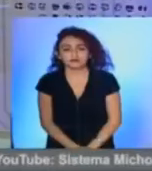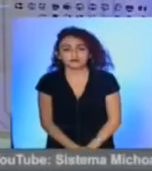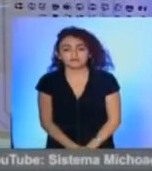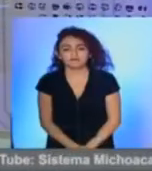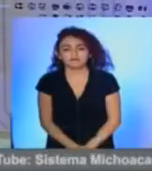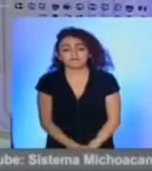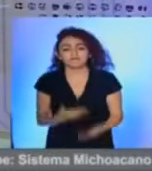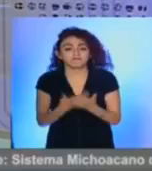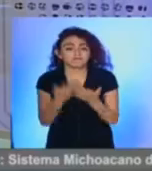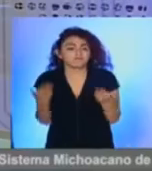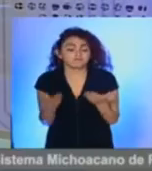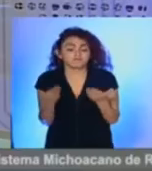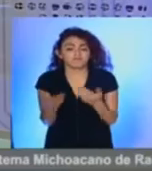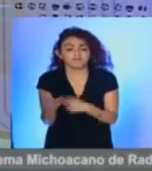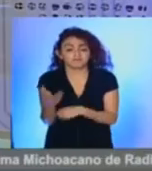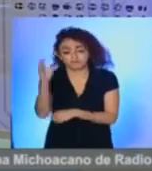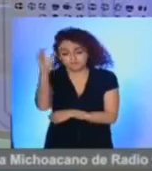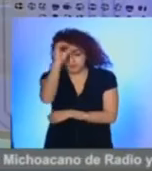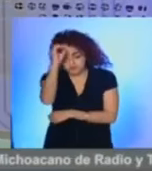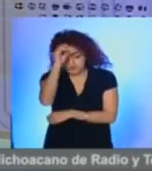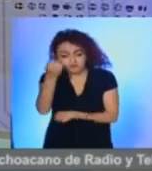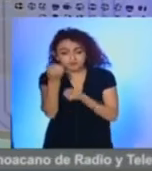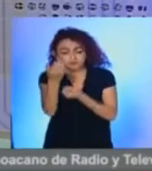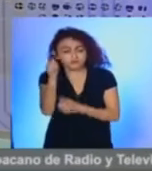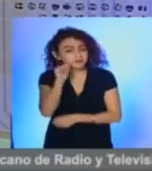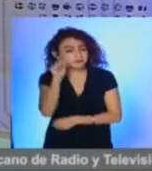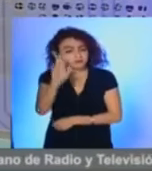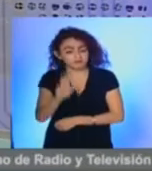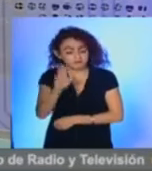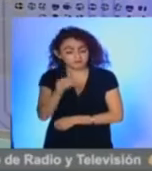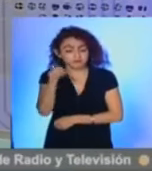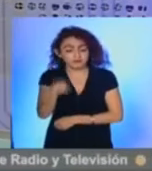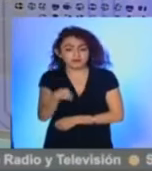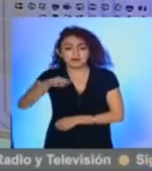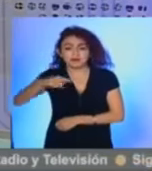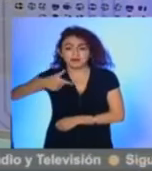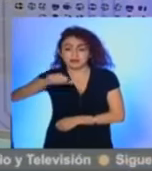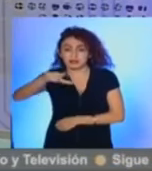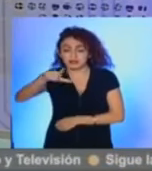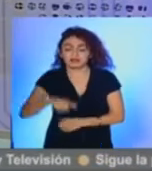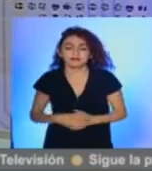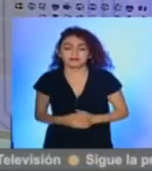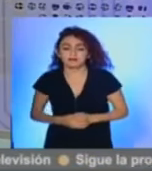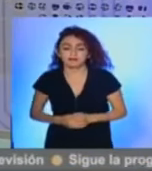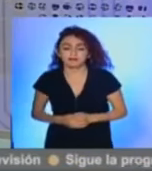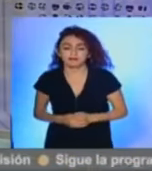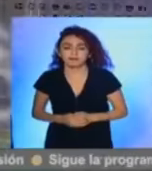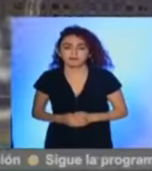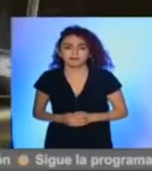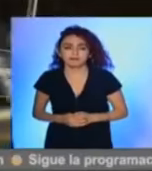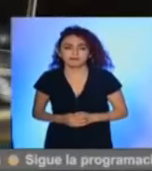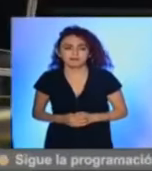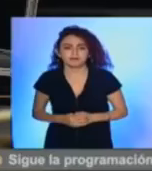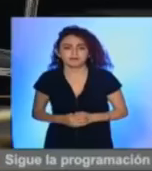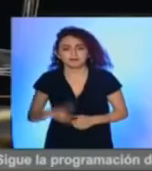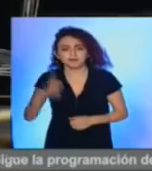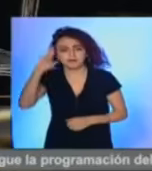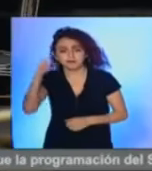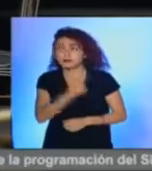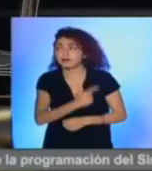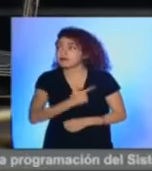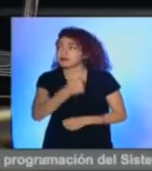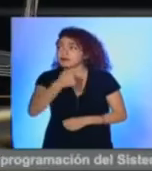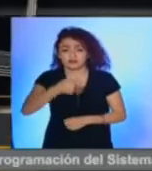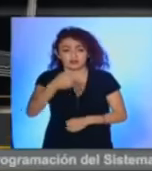y es momento de escuchar la opinión como cada miércoles de Miguel Ángel Sánchez hola que tal